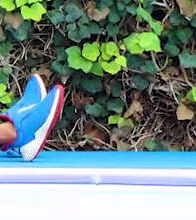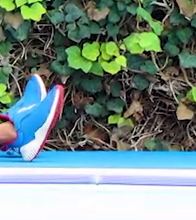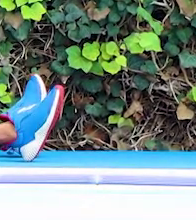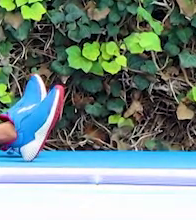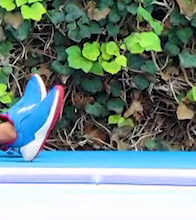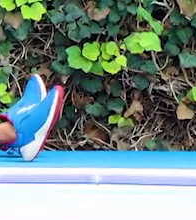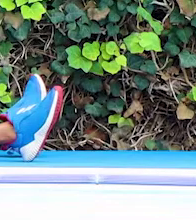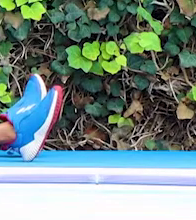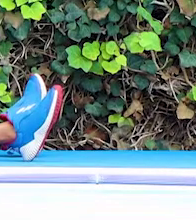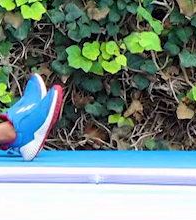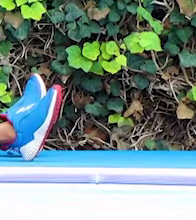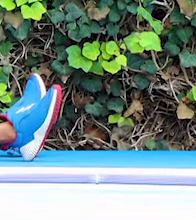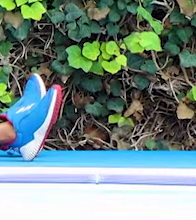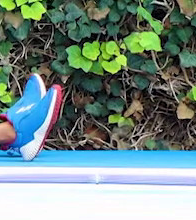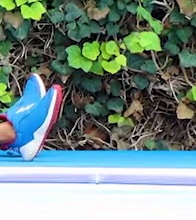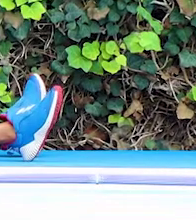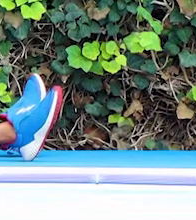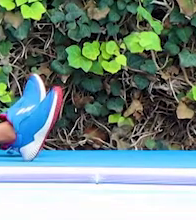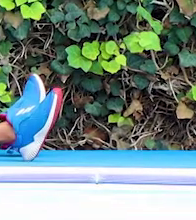Respiramos.